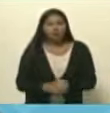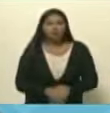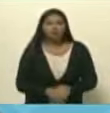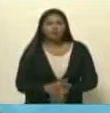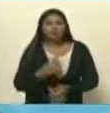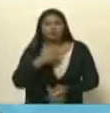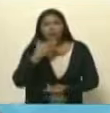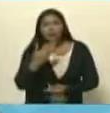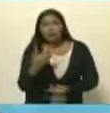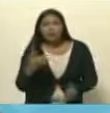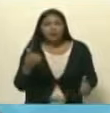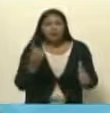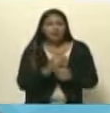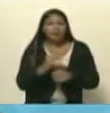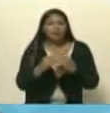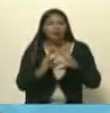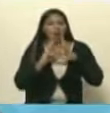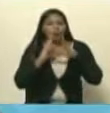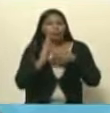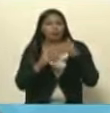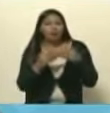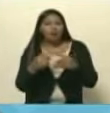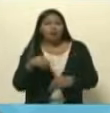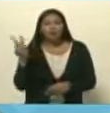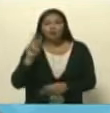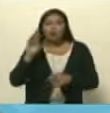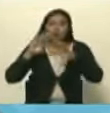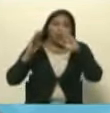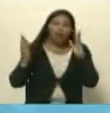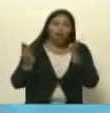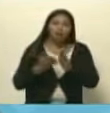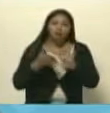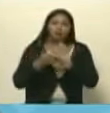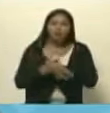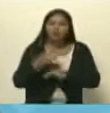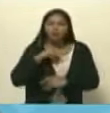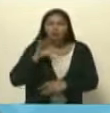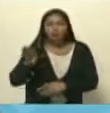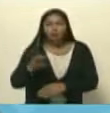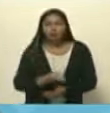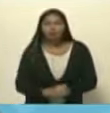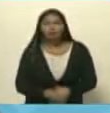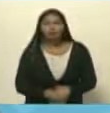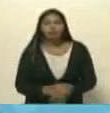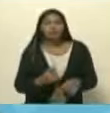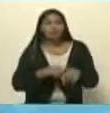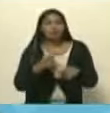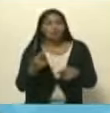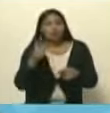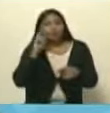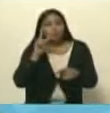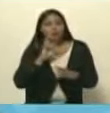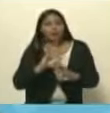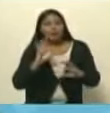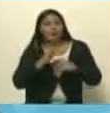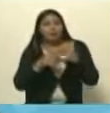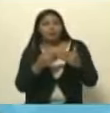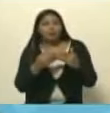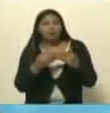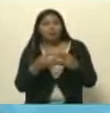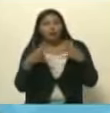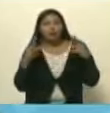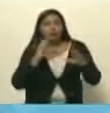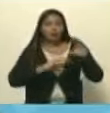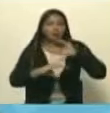para exigir su rescate sino para contarle a Venezuela y al mundo lo que ocurría en nuestro país un hecho que fue invisibilizado por los grandes